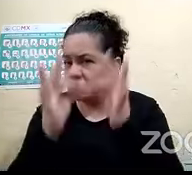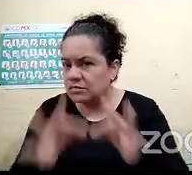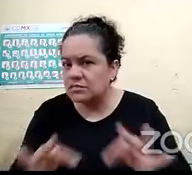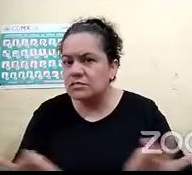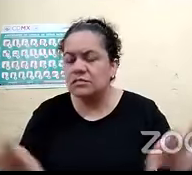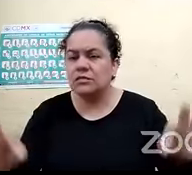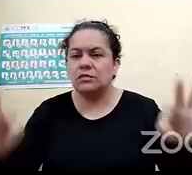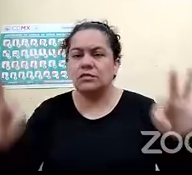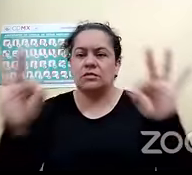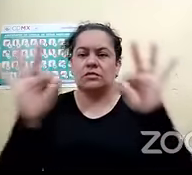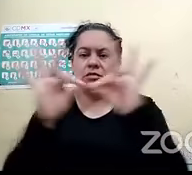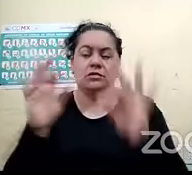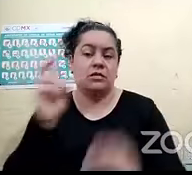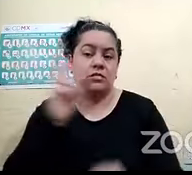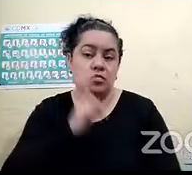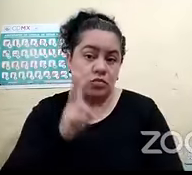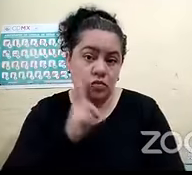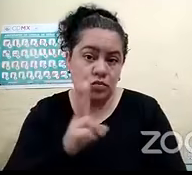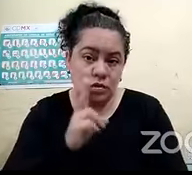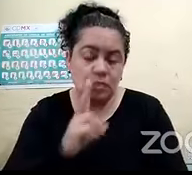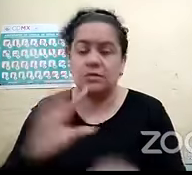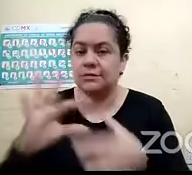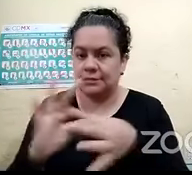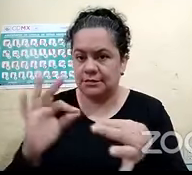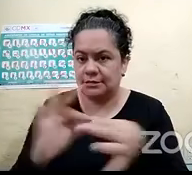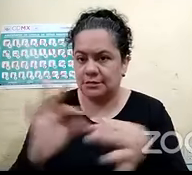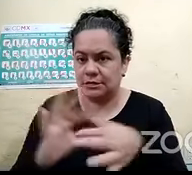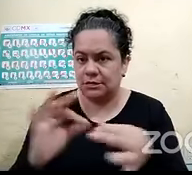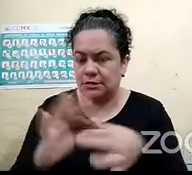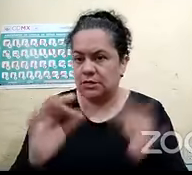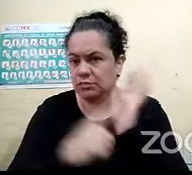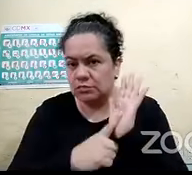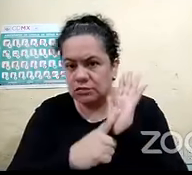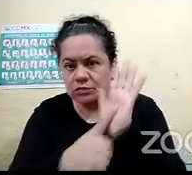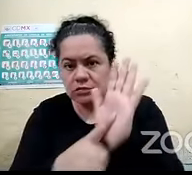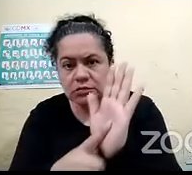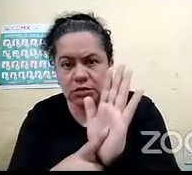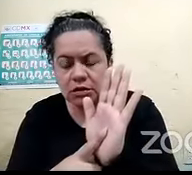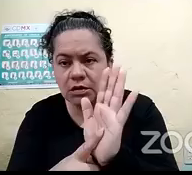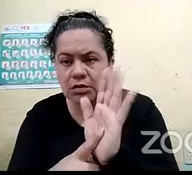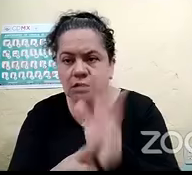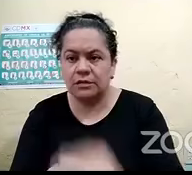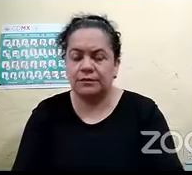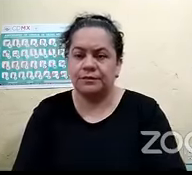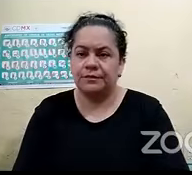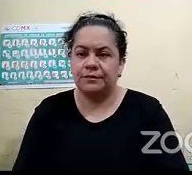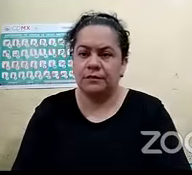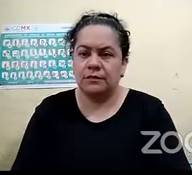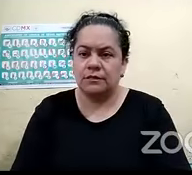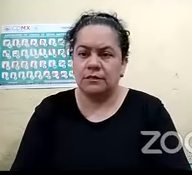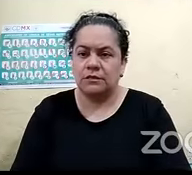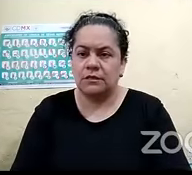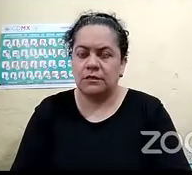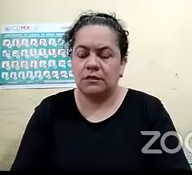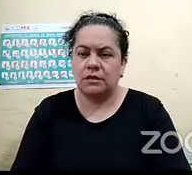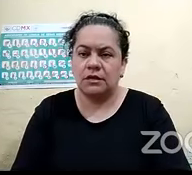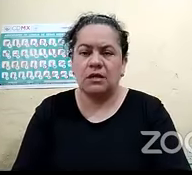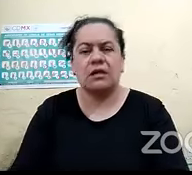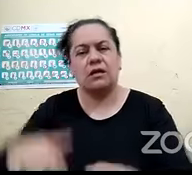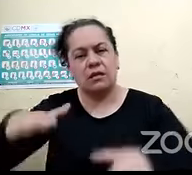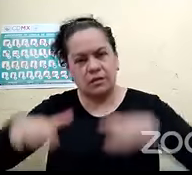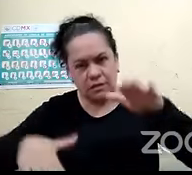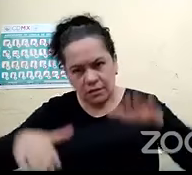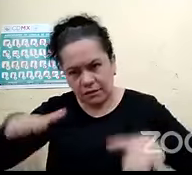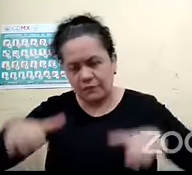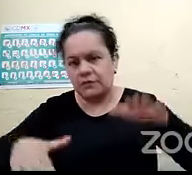excelente oportunidad para prepararnos no deben de ser tomados con un juego pero pues sí muchas veces son tomados como el